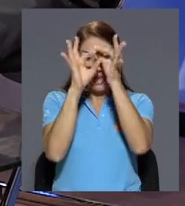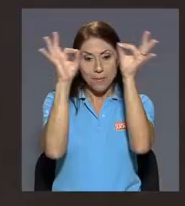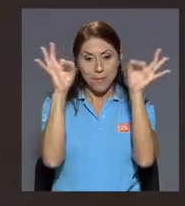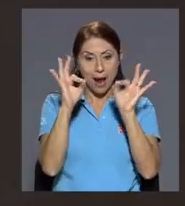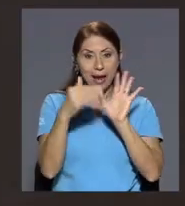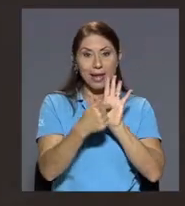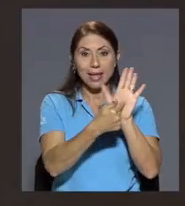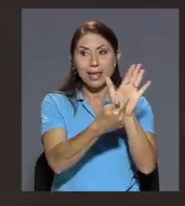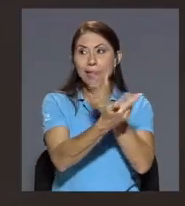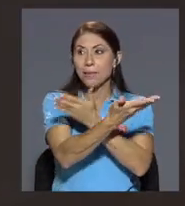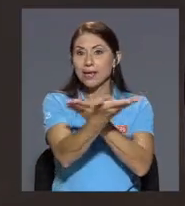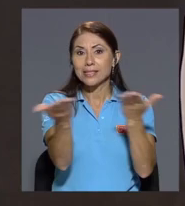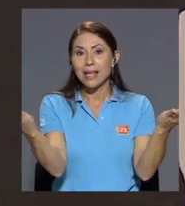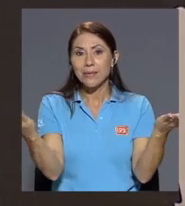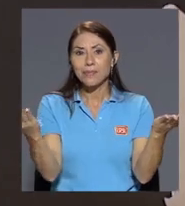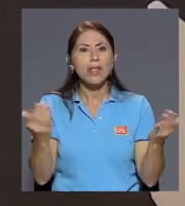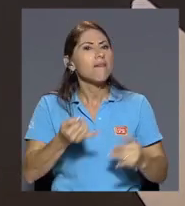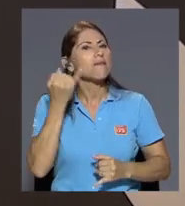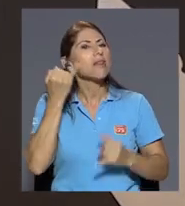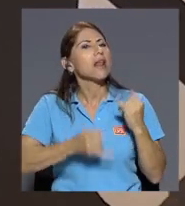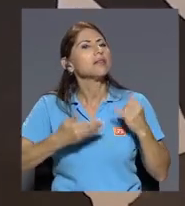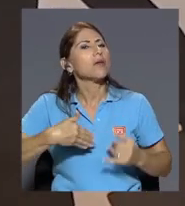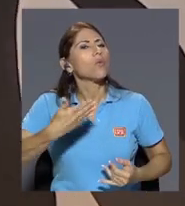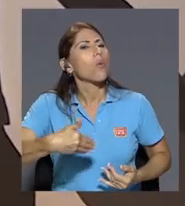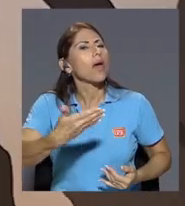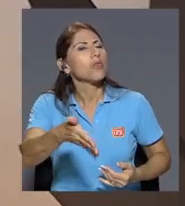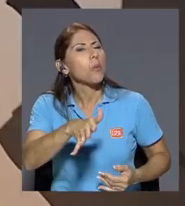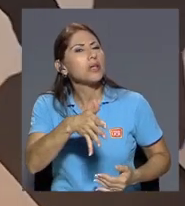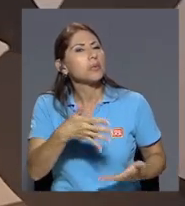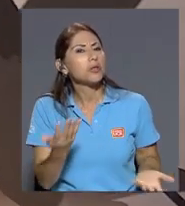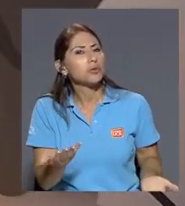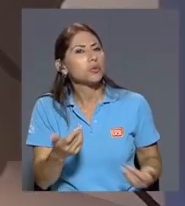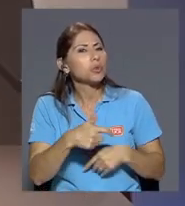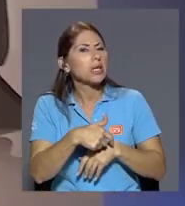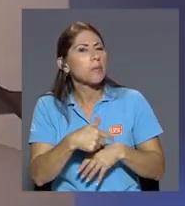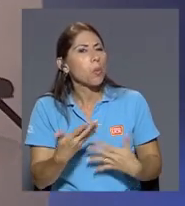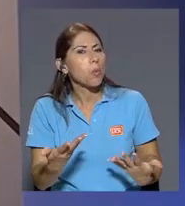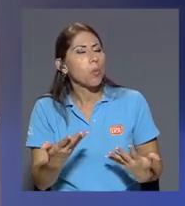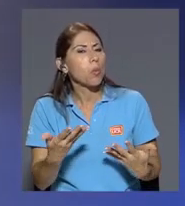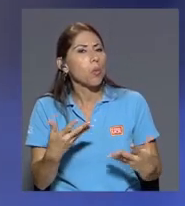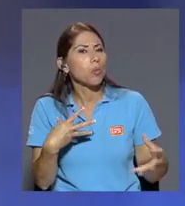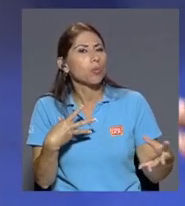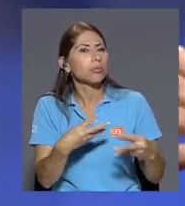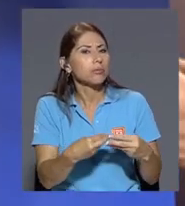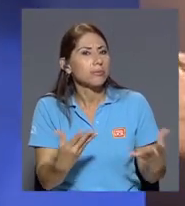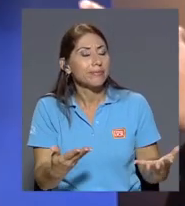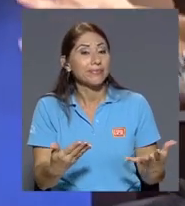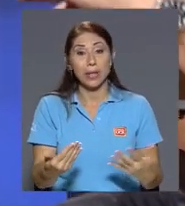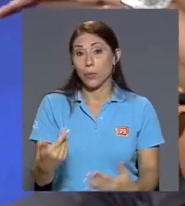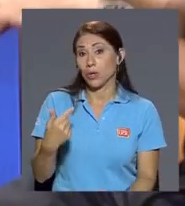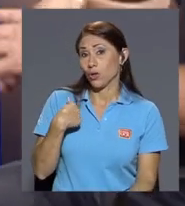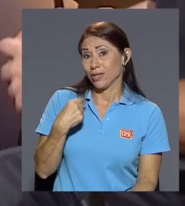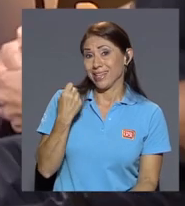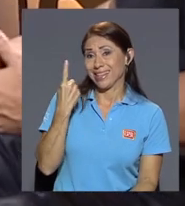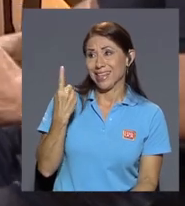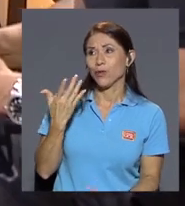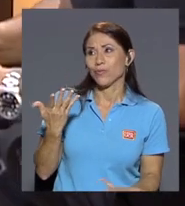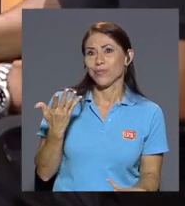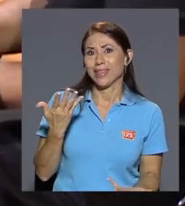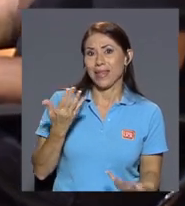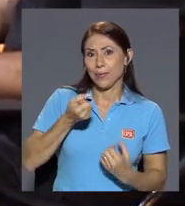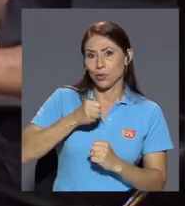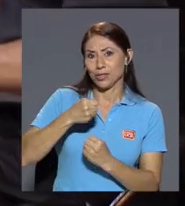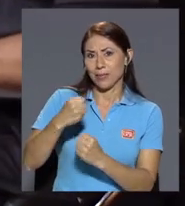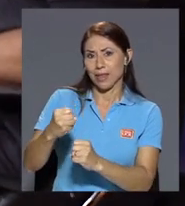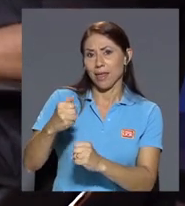paisaje ¿cuándo podría estar finalizado entonces en tiempo más o menos? bueno por lo que tengo entendido bueno nosotros lo que es la municipalidad este año